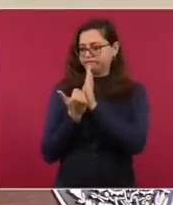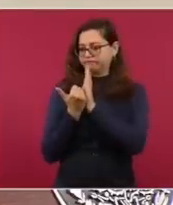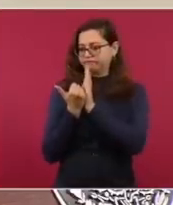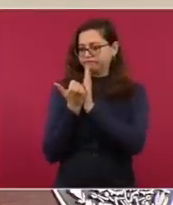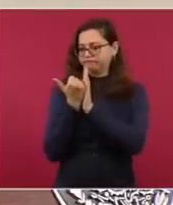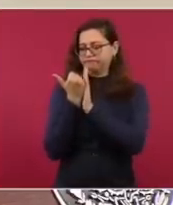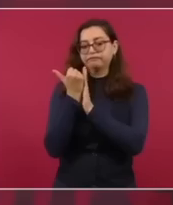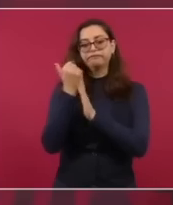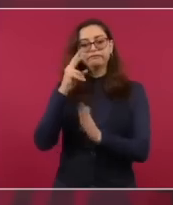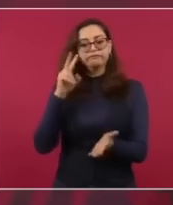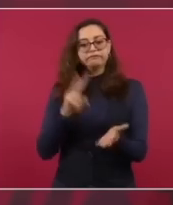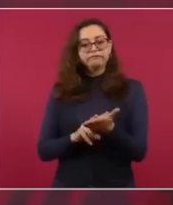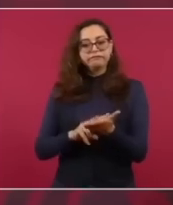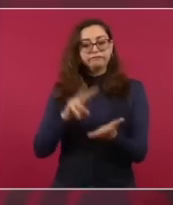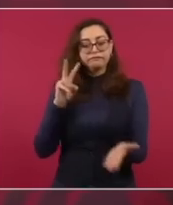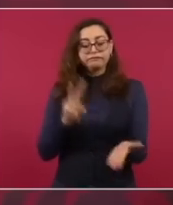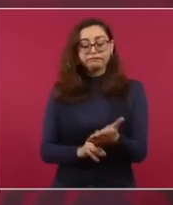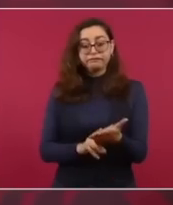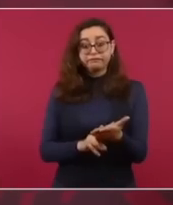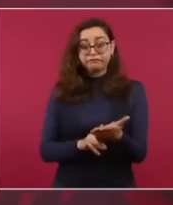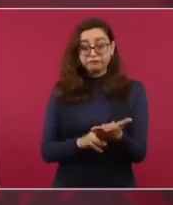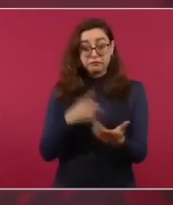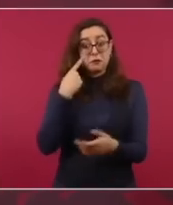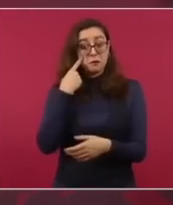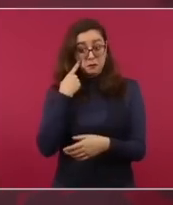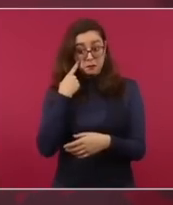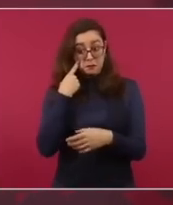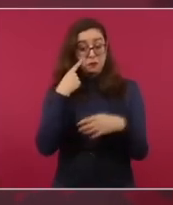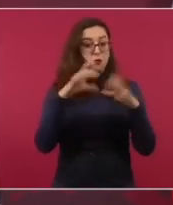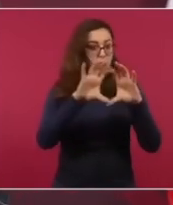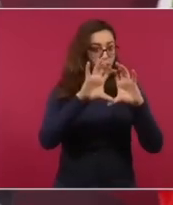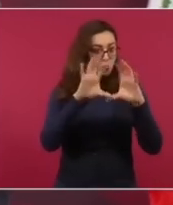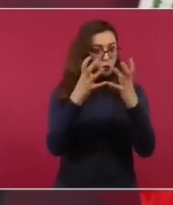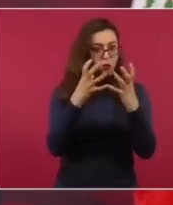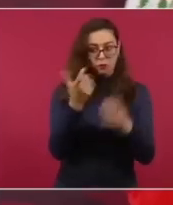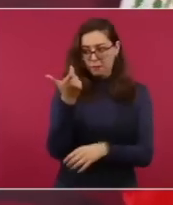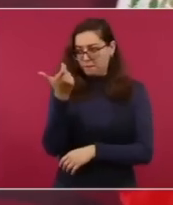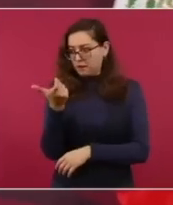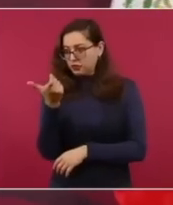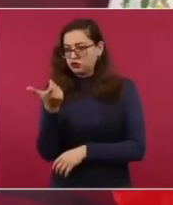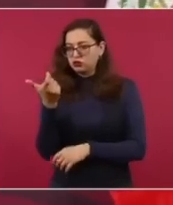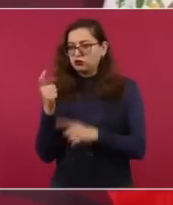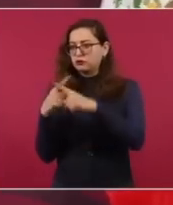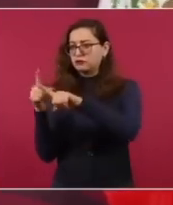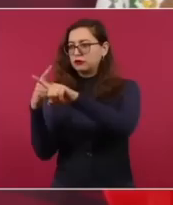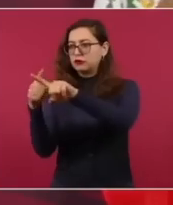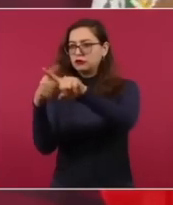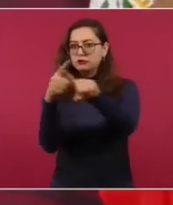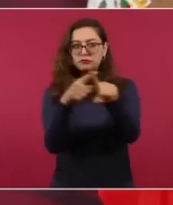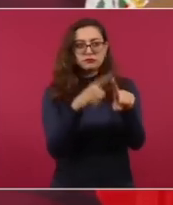Es la moneda en el mundo que más se ha apreciado con relación al dólar